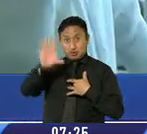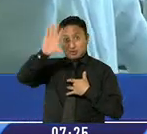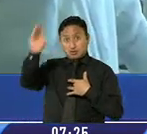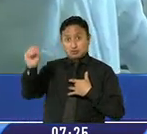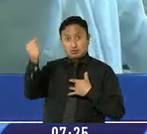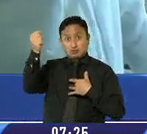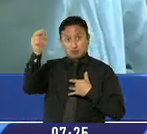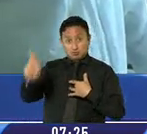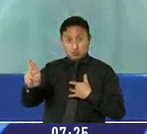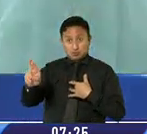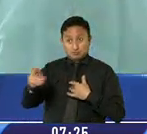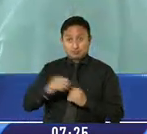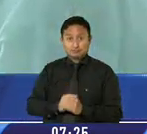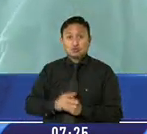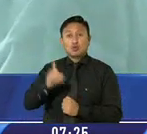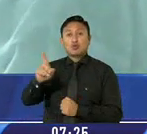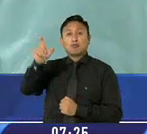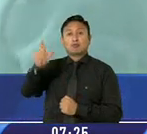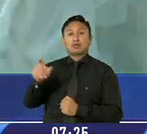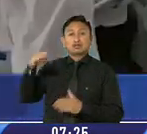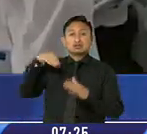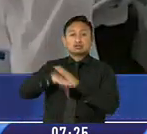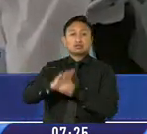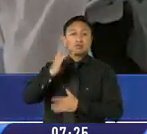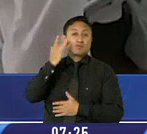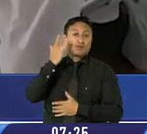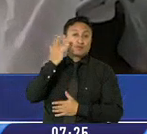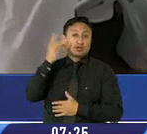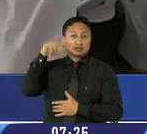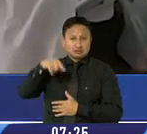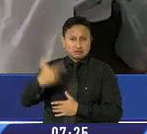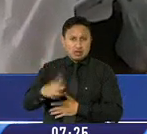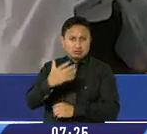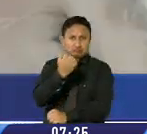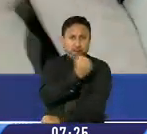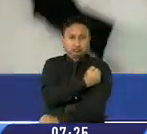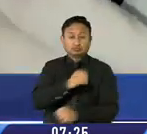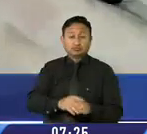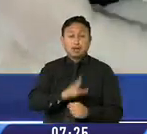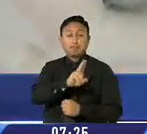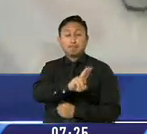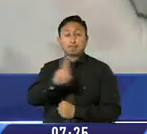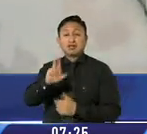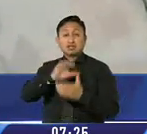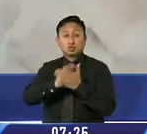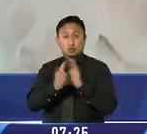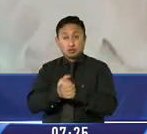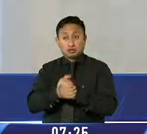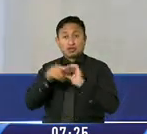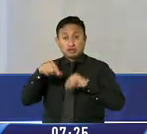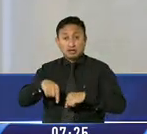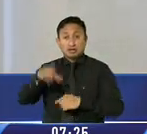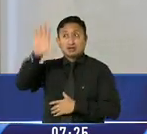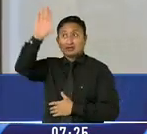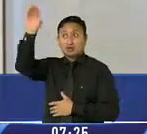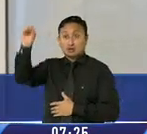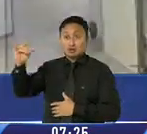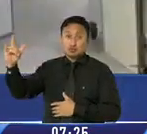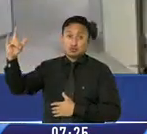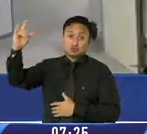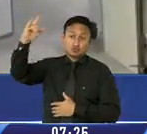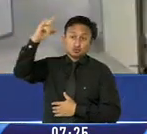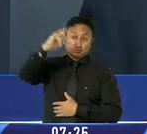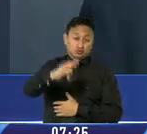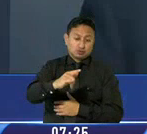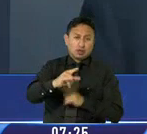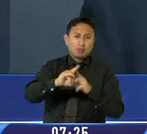Según expertos, trata de una persona en California que ya estaba vacunada y el 22 de noviembre regresó de Sudáfrica. Pese a ello, su cuadro